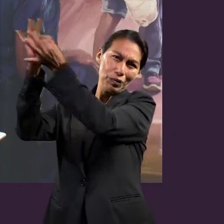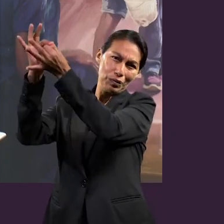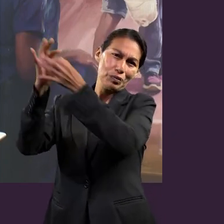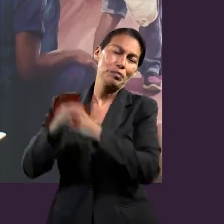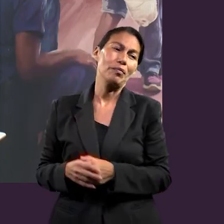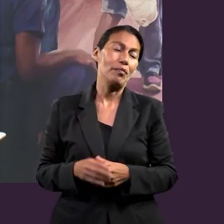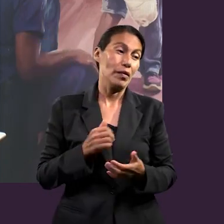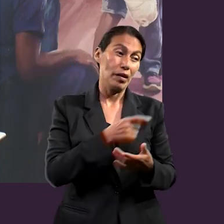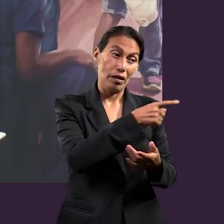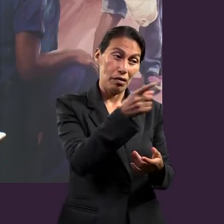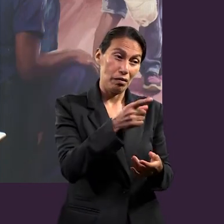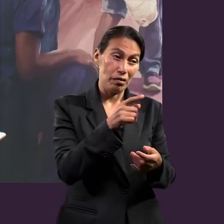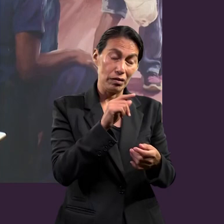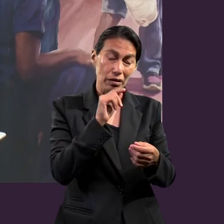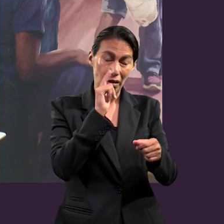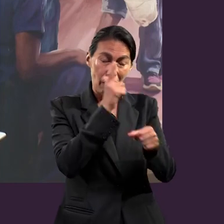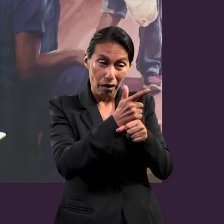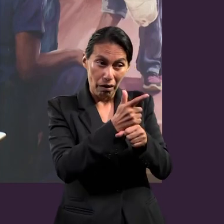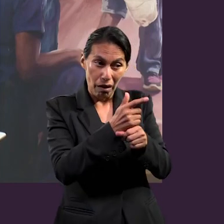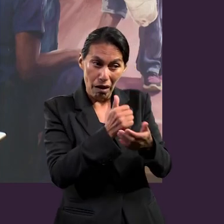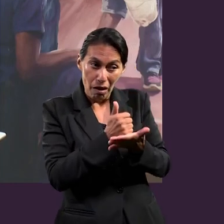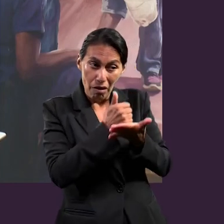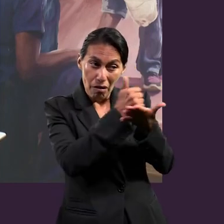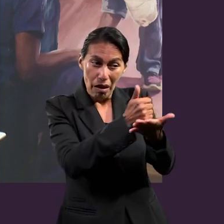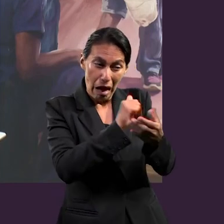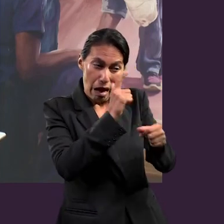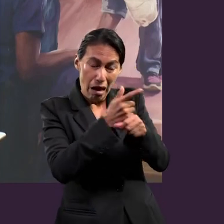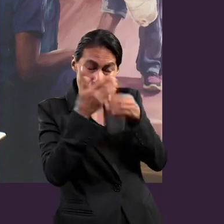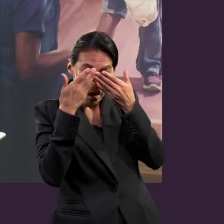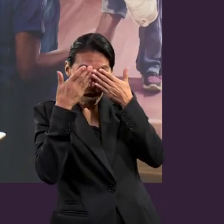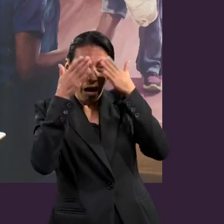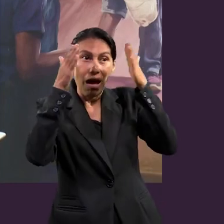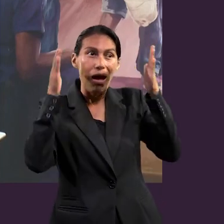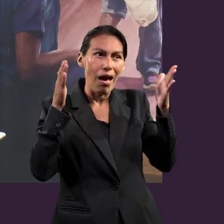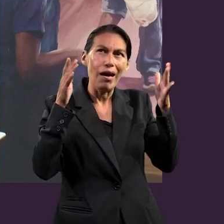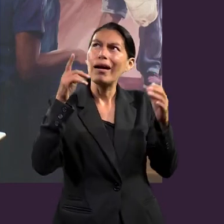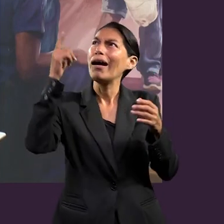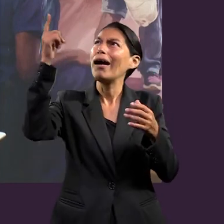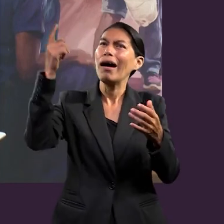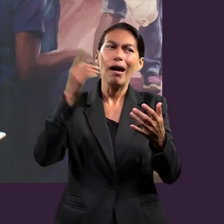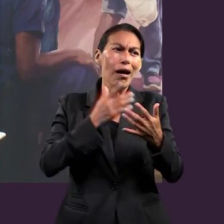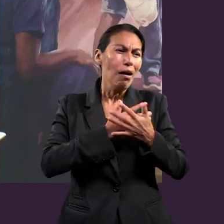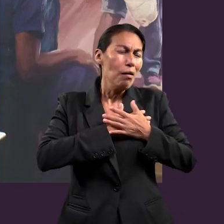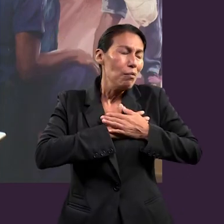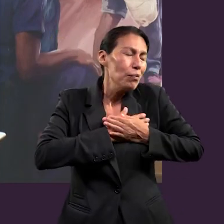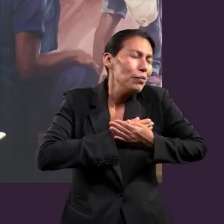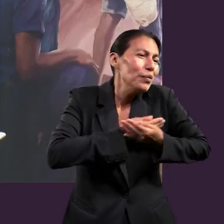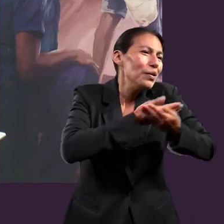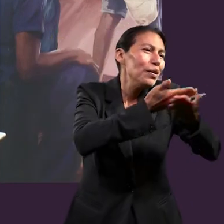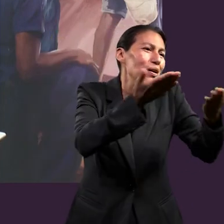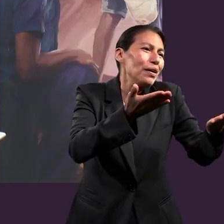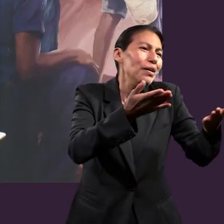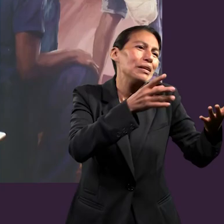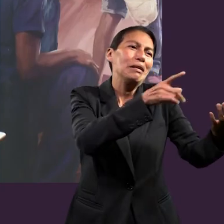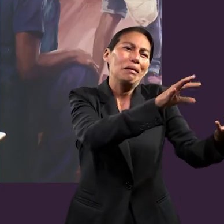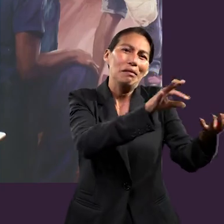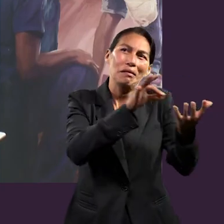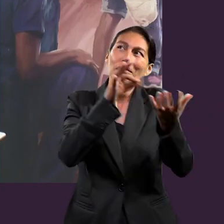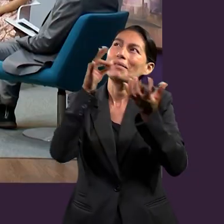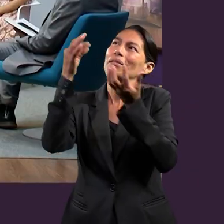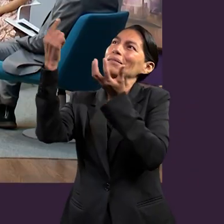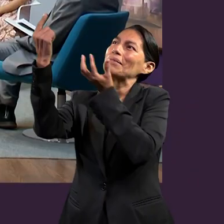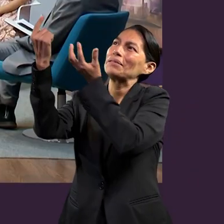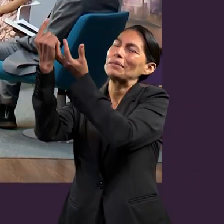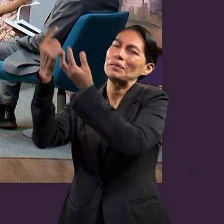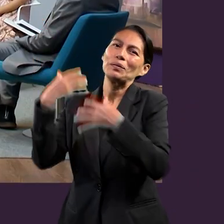y pues también dándoles felicidad y enseñándoles el gran amor que tiene el Señor por nosotros y pues también por ellos.